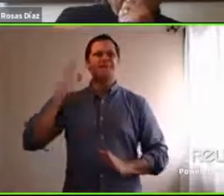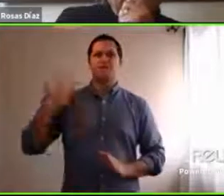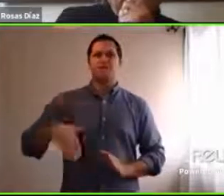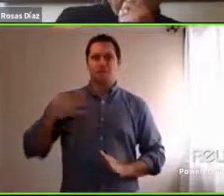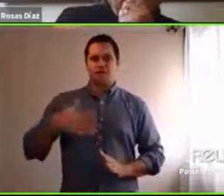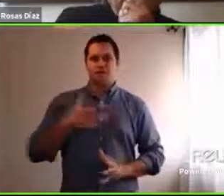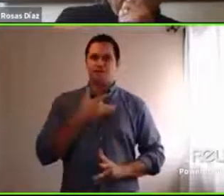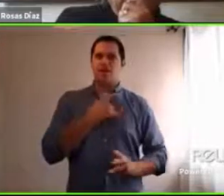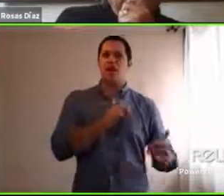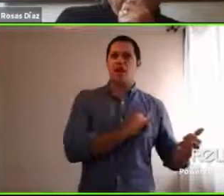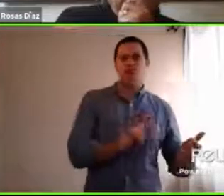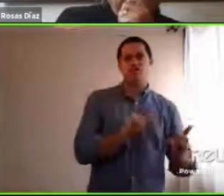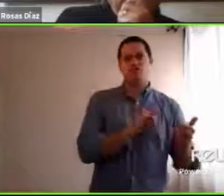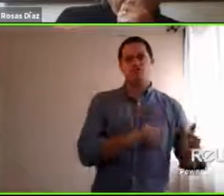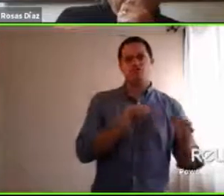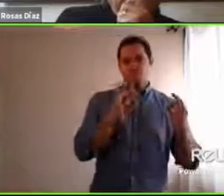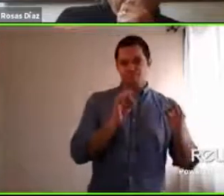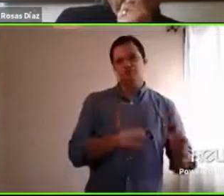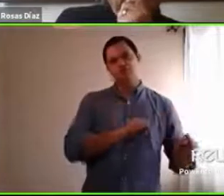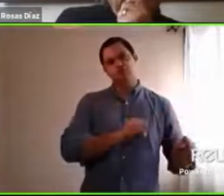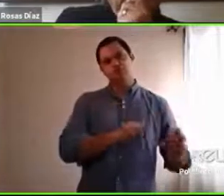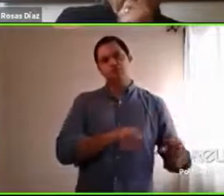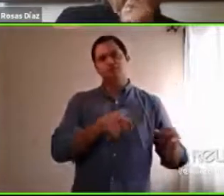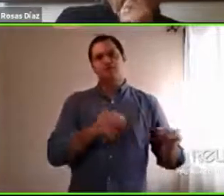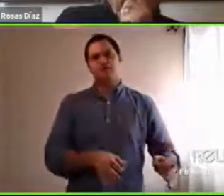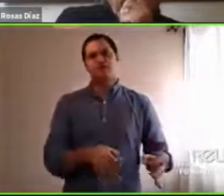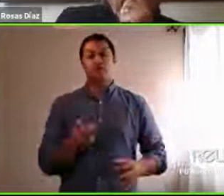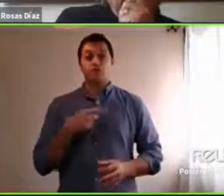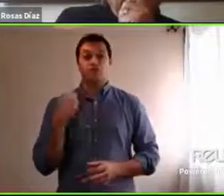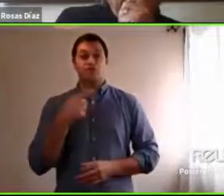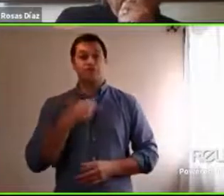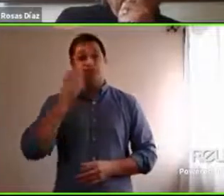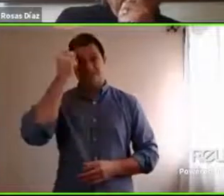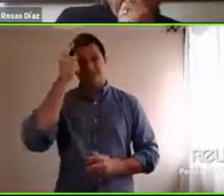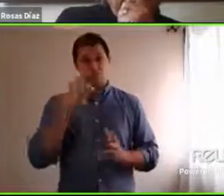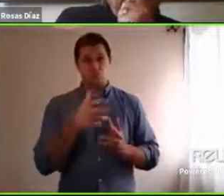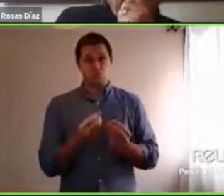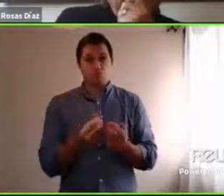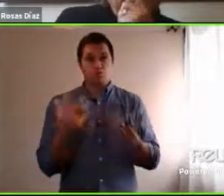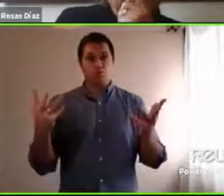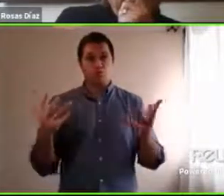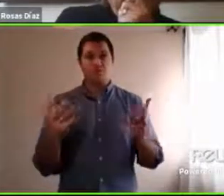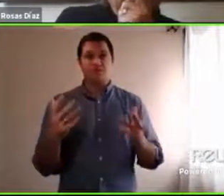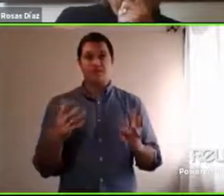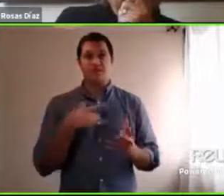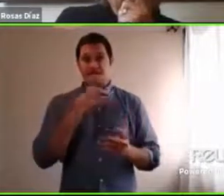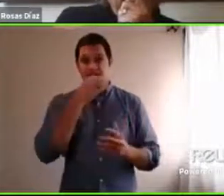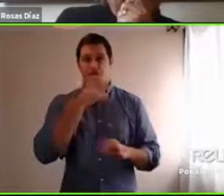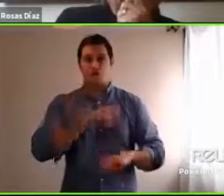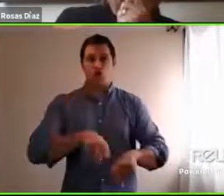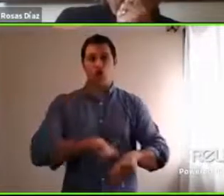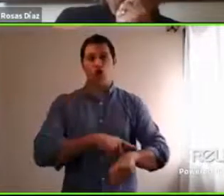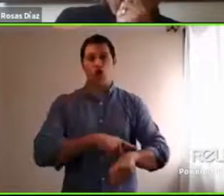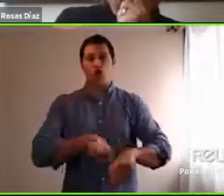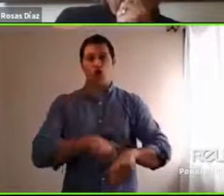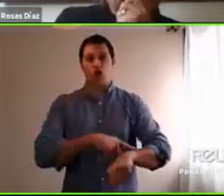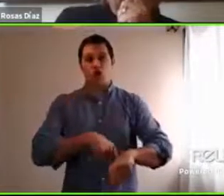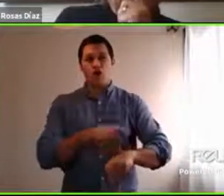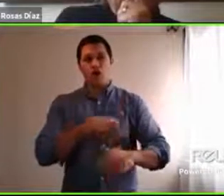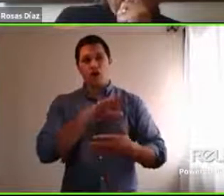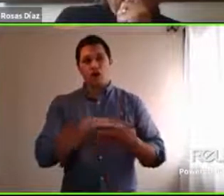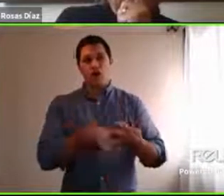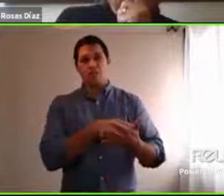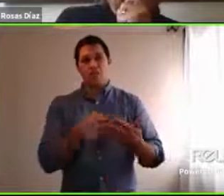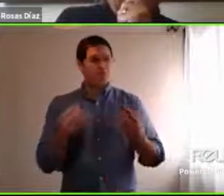que nos dimos cuenta muchos muchos que es una aberración la carga horaria a la que están sometidos nuestros